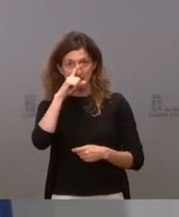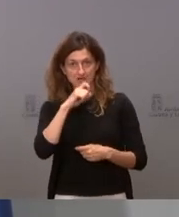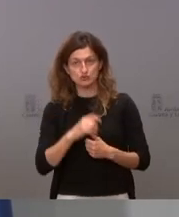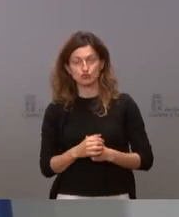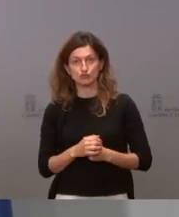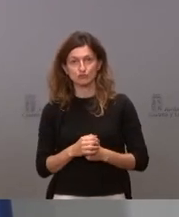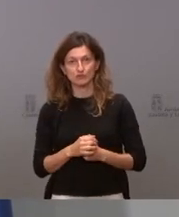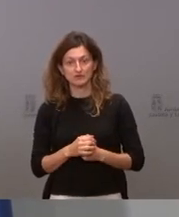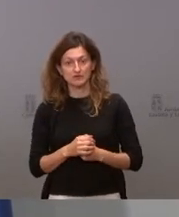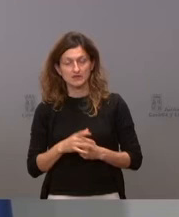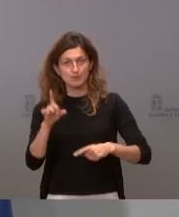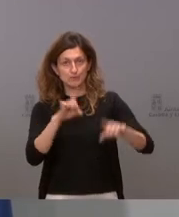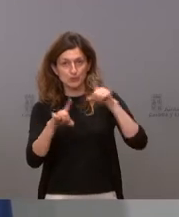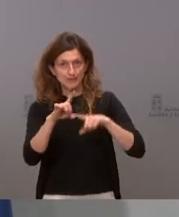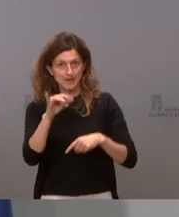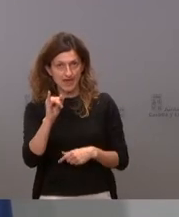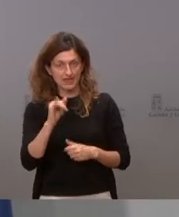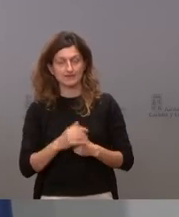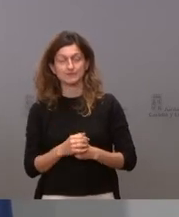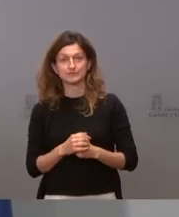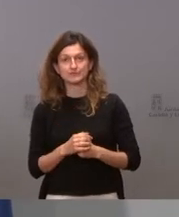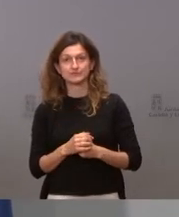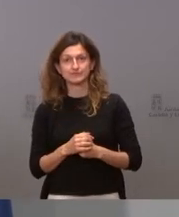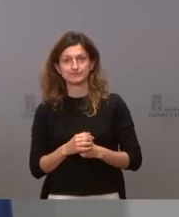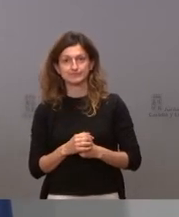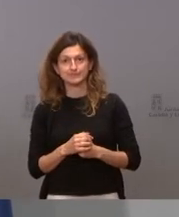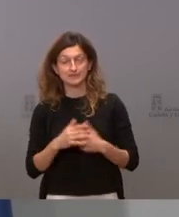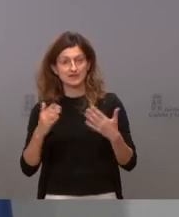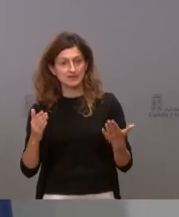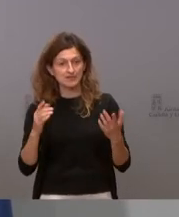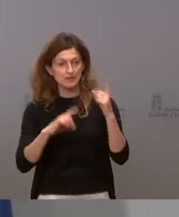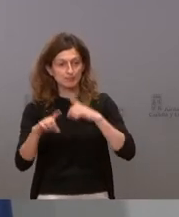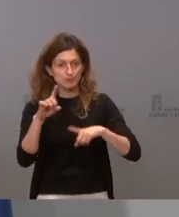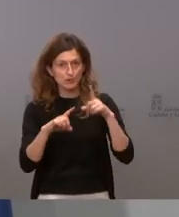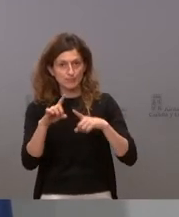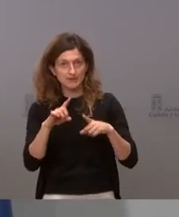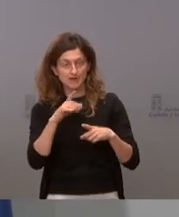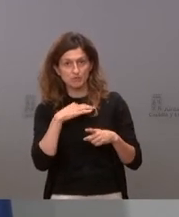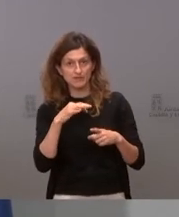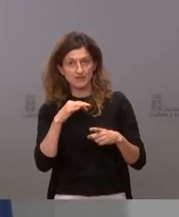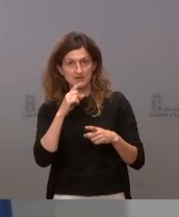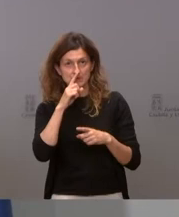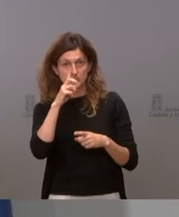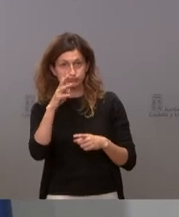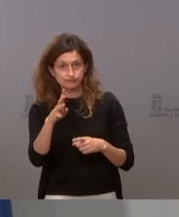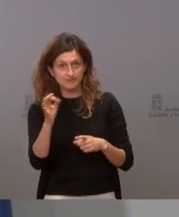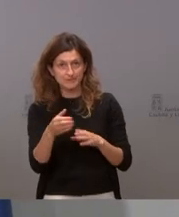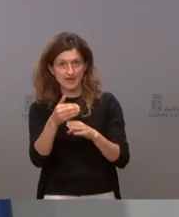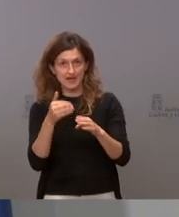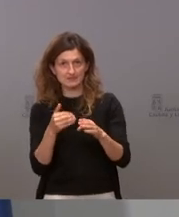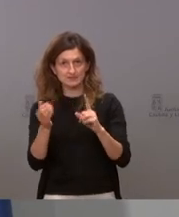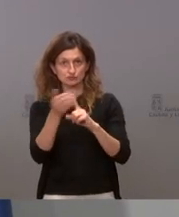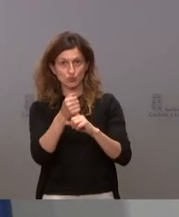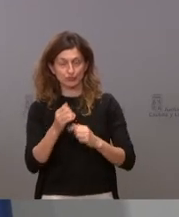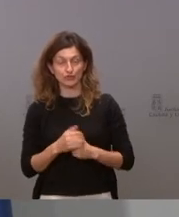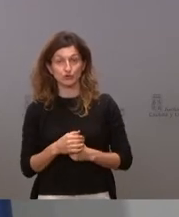se nos presenta este problema y que además es un problema que se va a incrementar en los próximos años si no ponemos soluciones por eso estamos